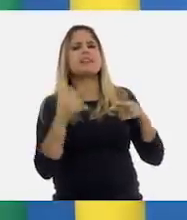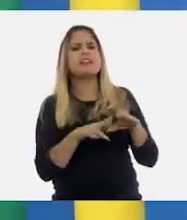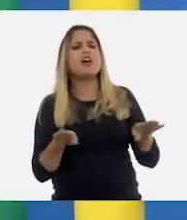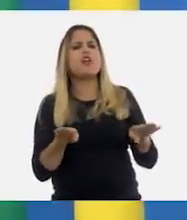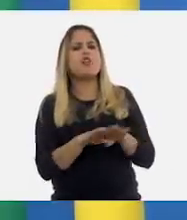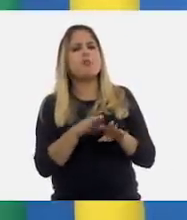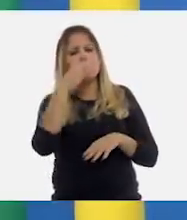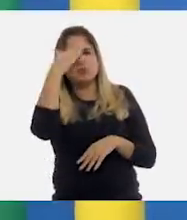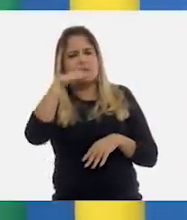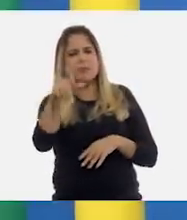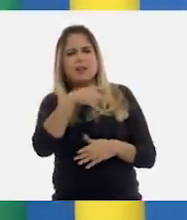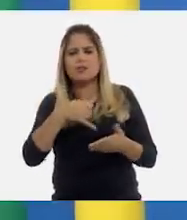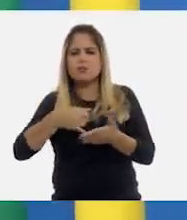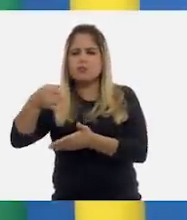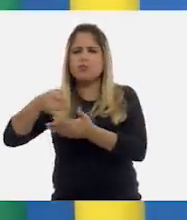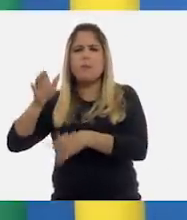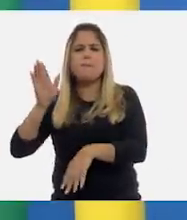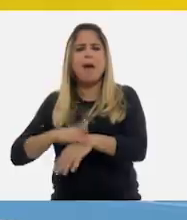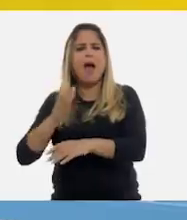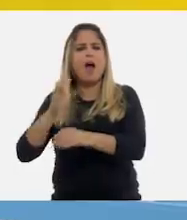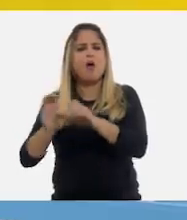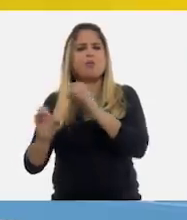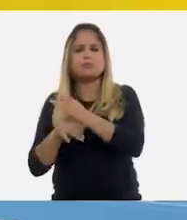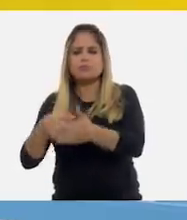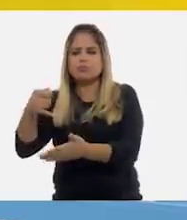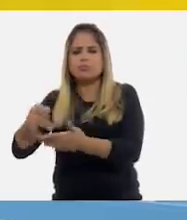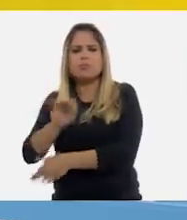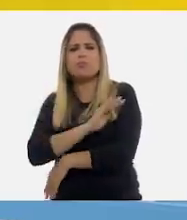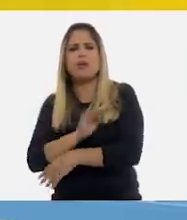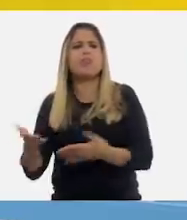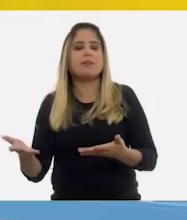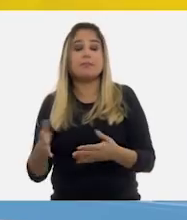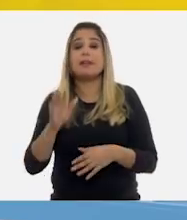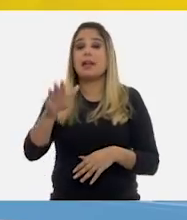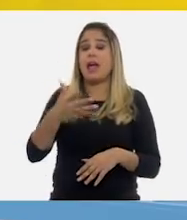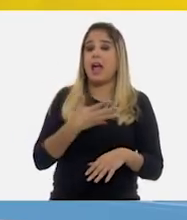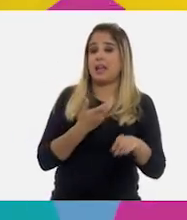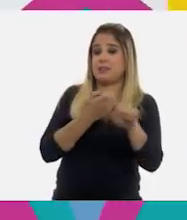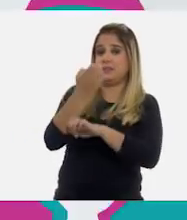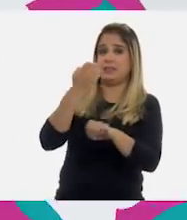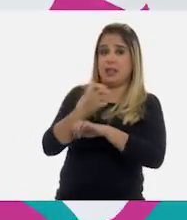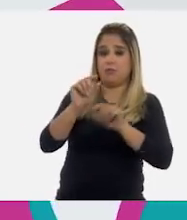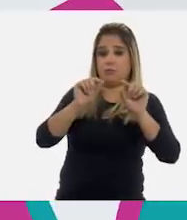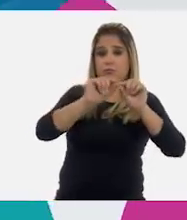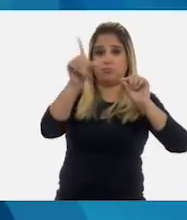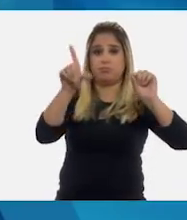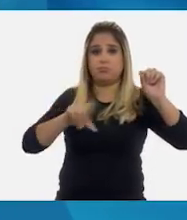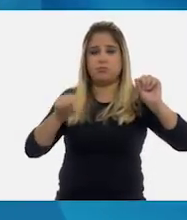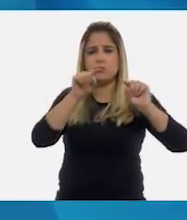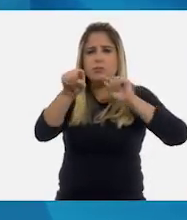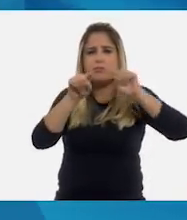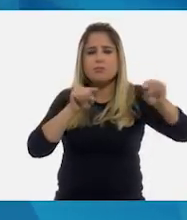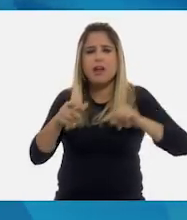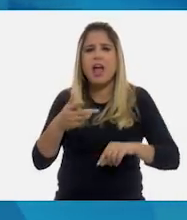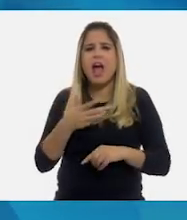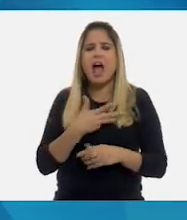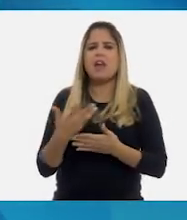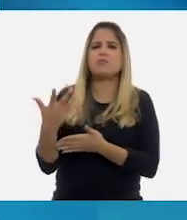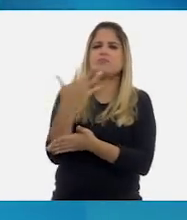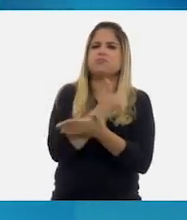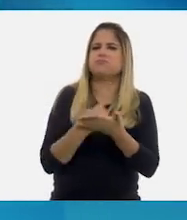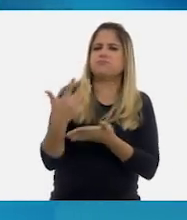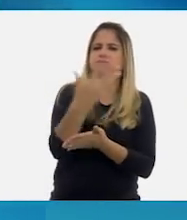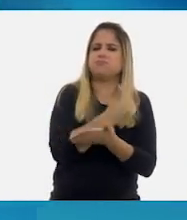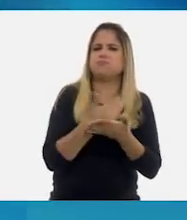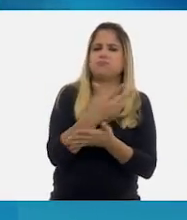cómo sabemos dónde se cultivan más productos? Hay estados de la República Mexicana que destacan por las ganancias que